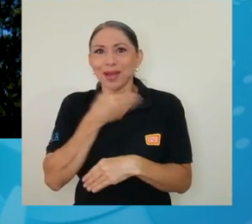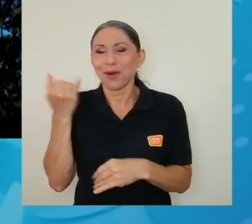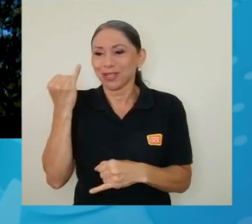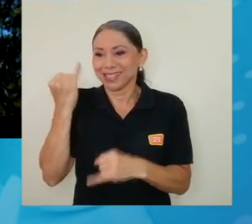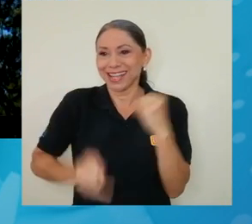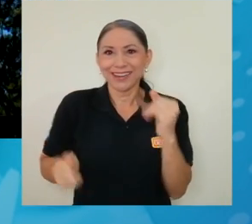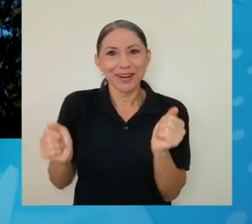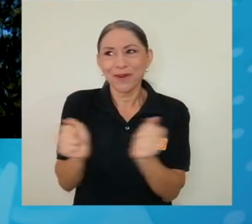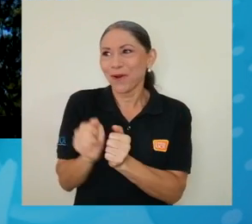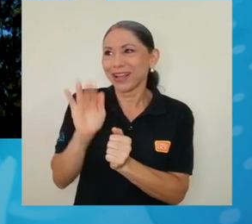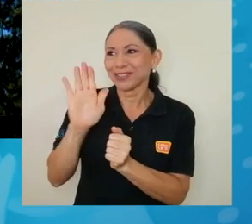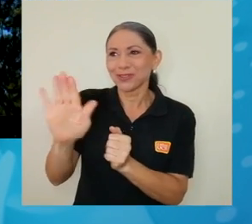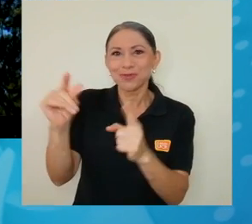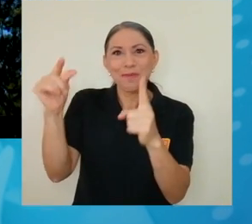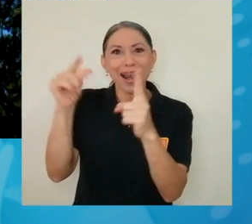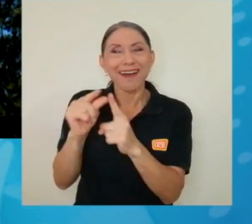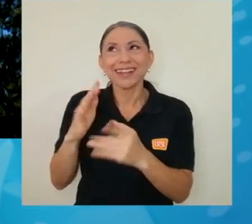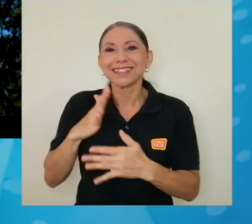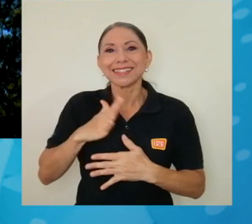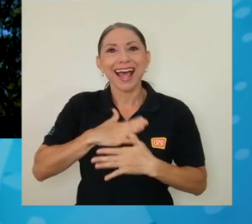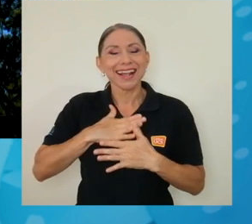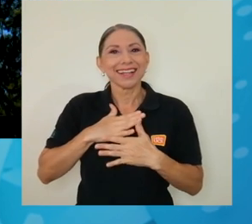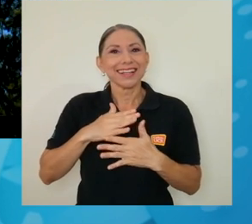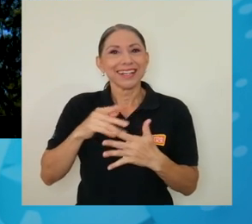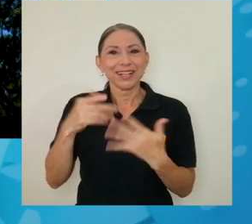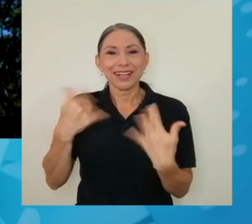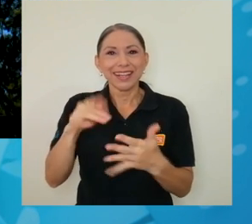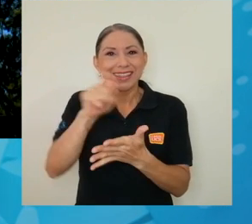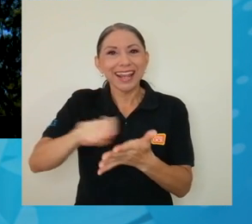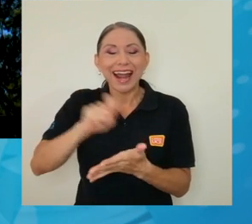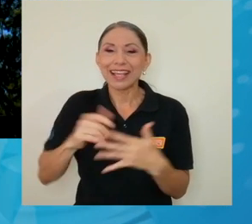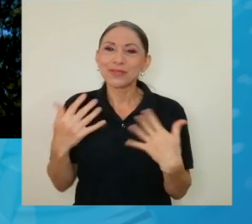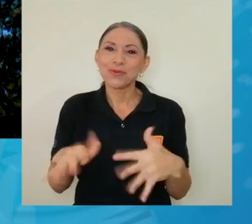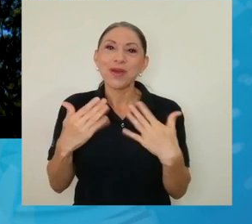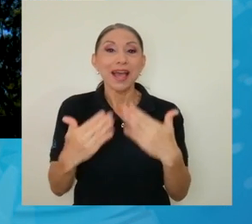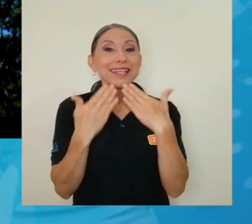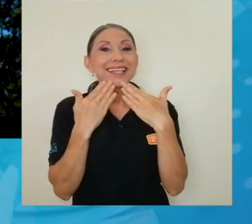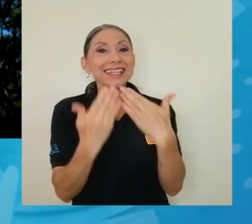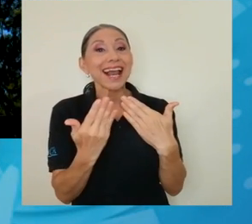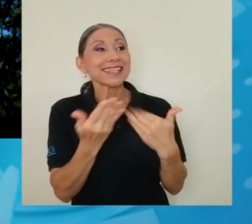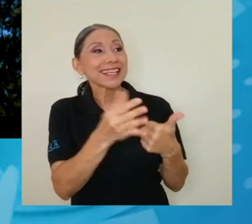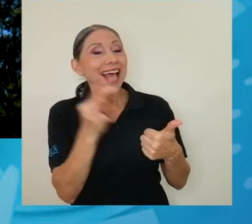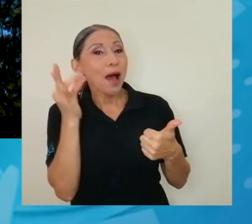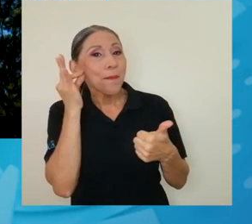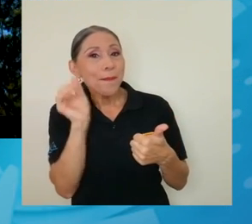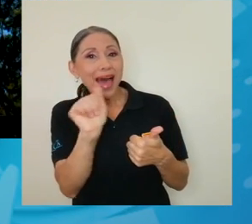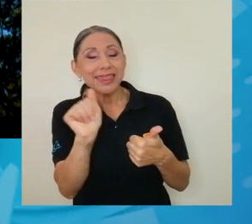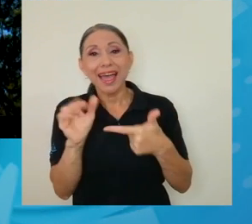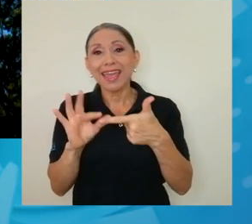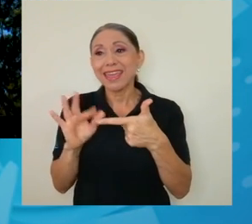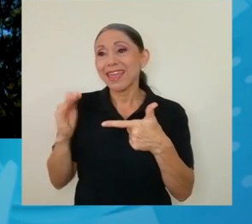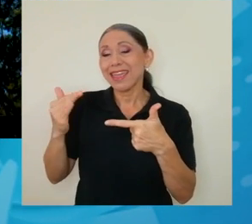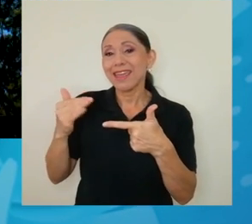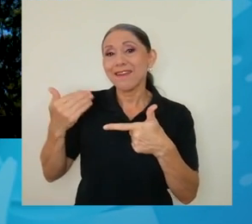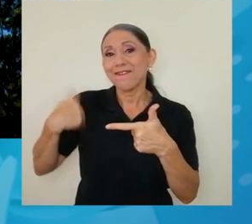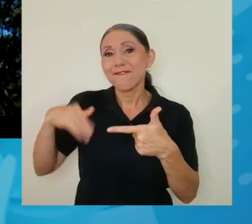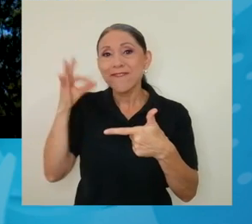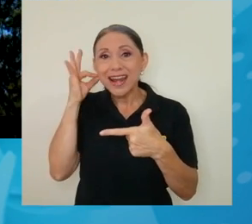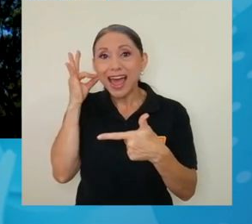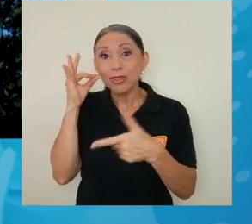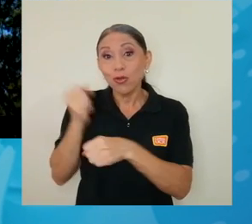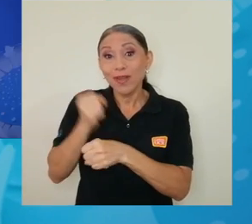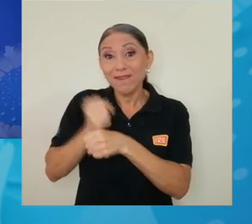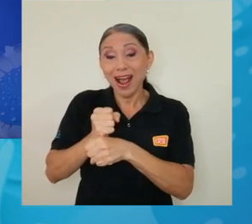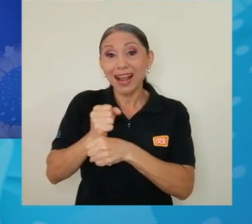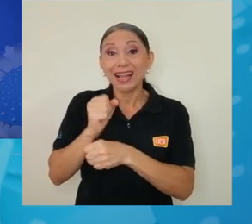literarias, ¿verdad? No podíamos tener aquí en esta entrevista. Muchísimas gracias, Amanda y Fernando, funcionarios de la